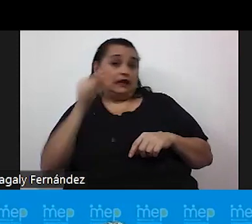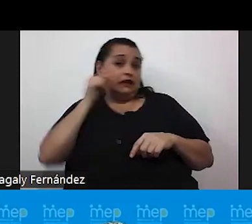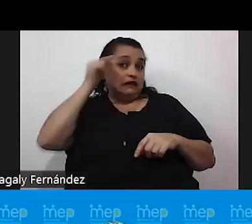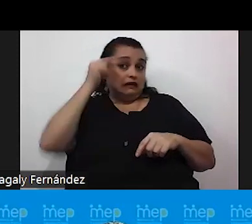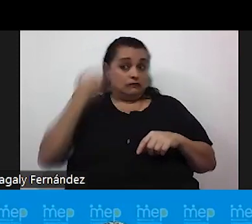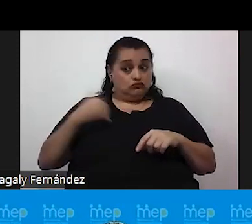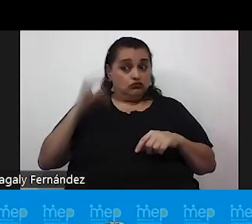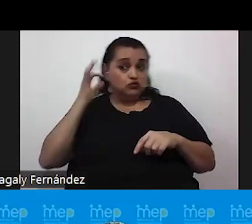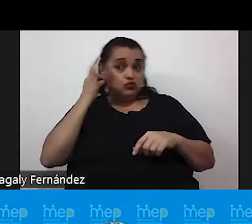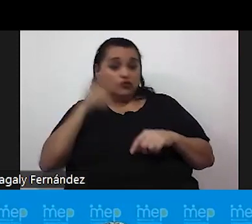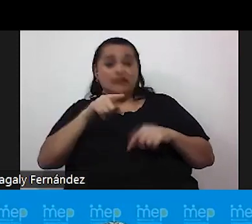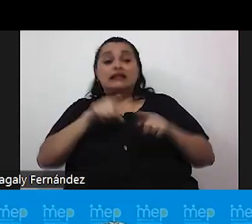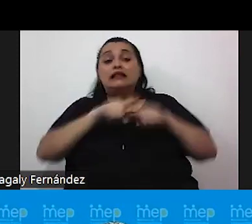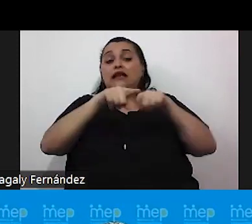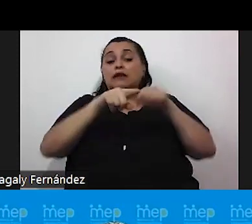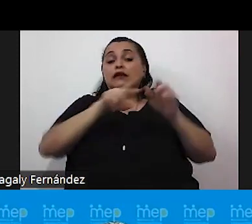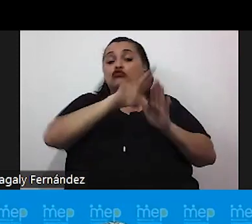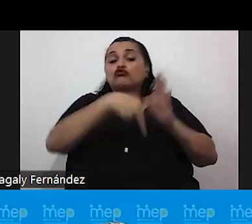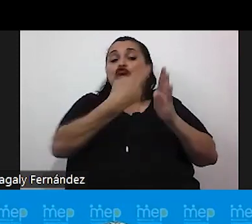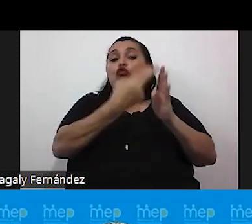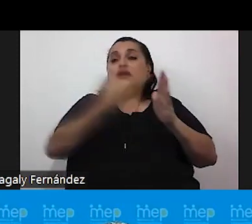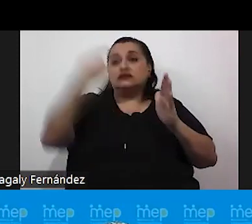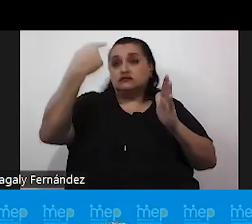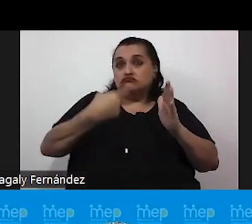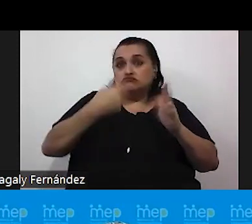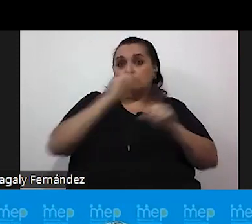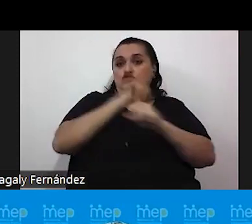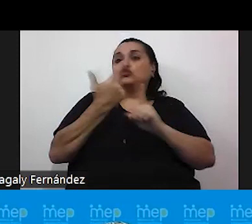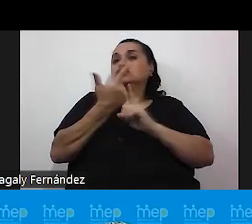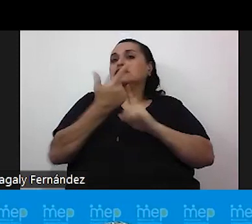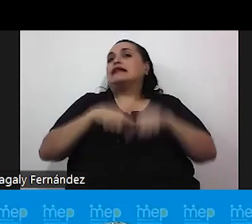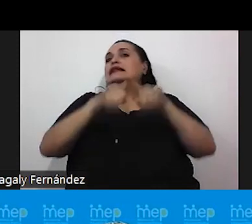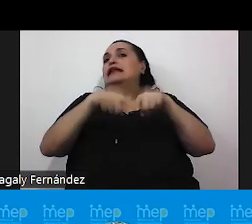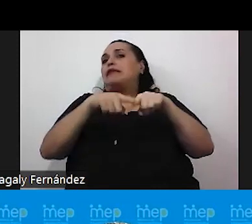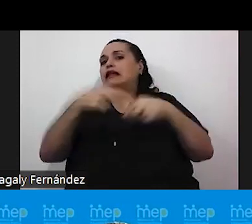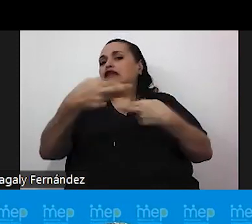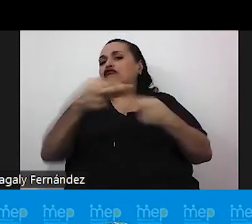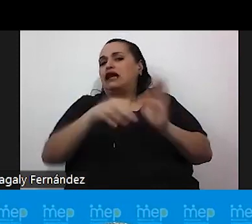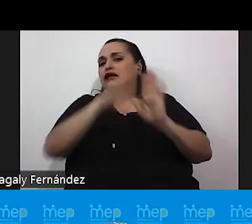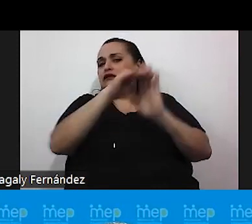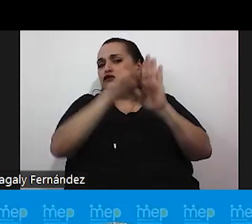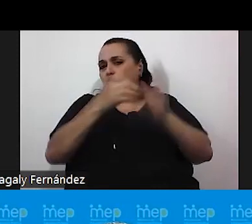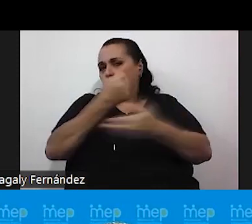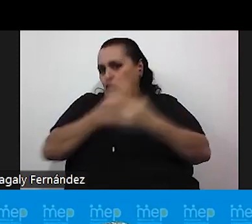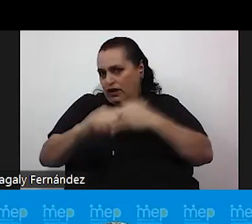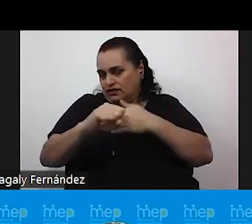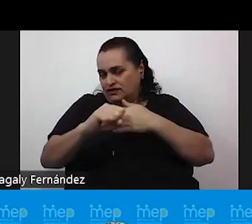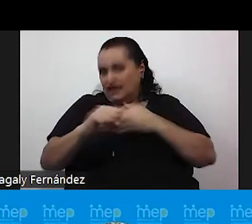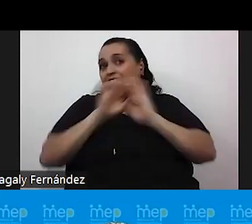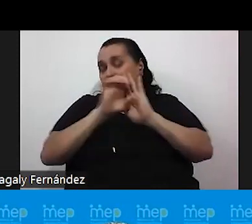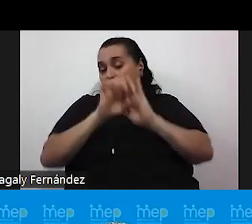aquellos roles y mandatos asignados socialmente de acuerdo al sexo registrado en nacer. Entonces, si se nace